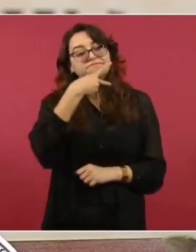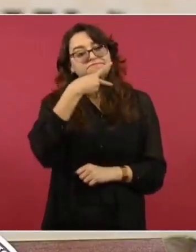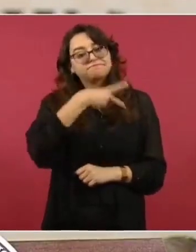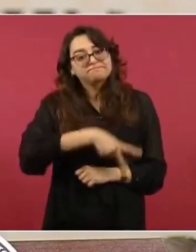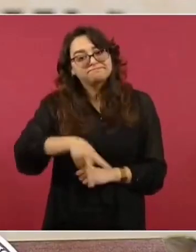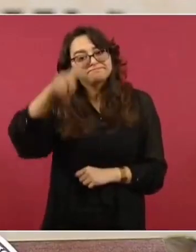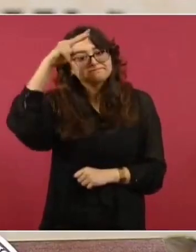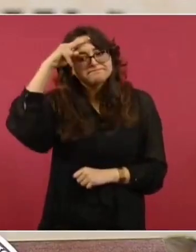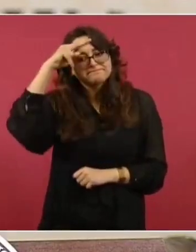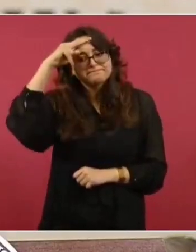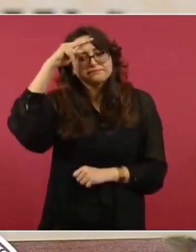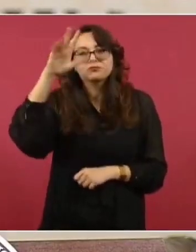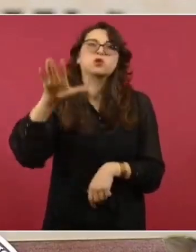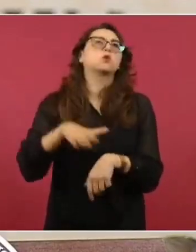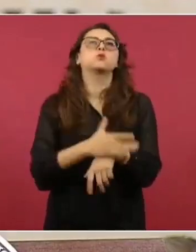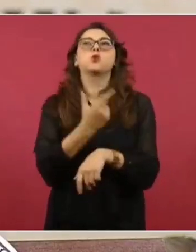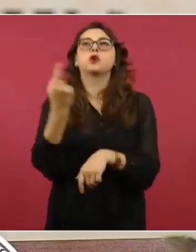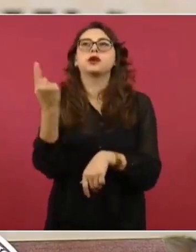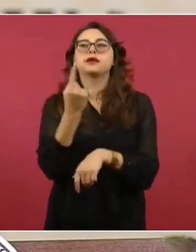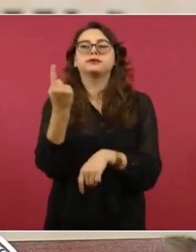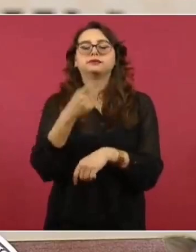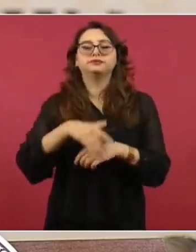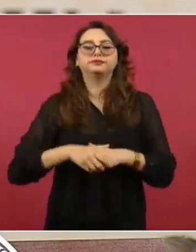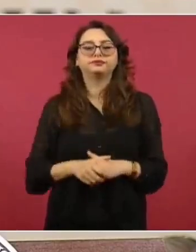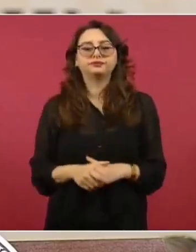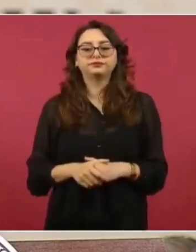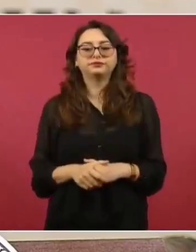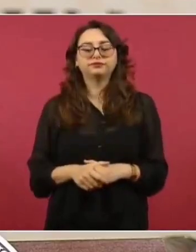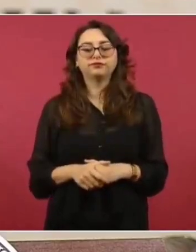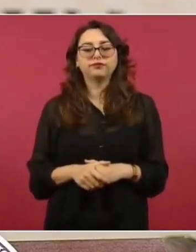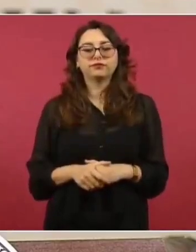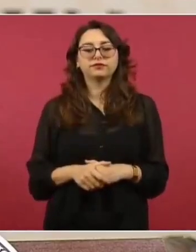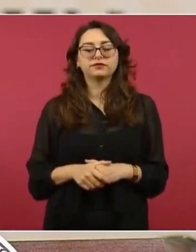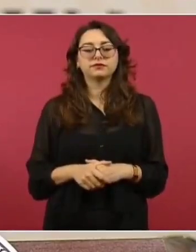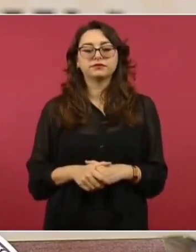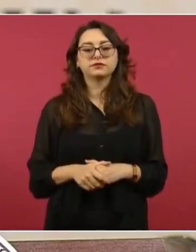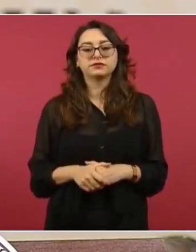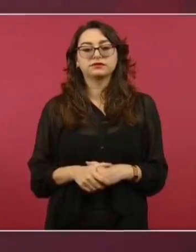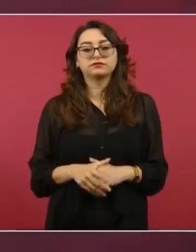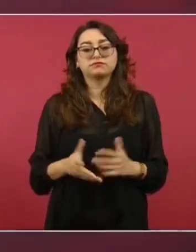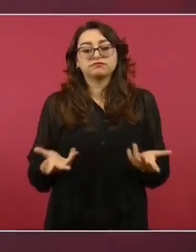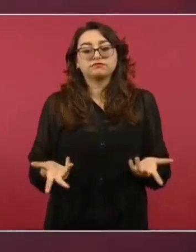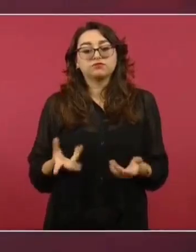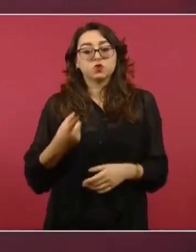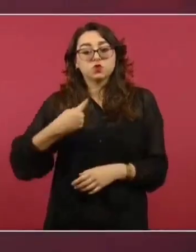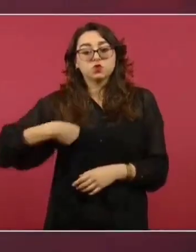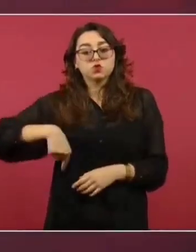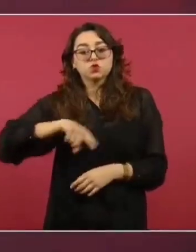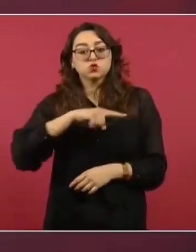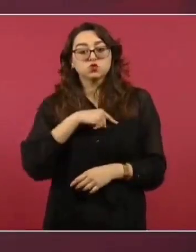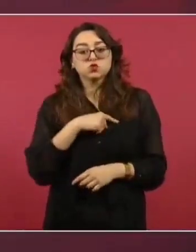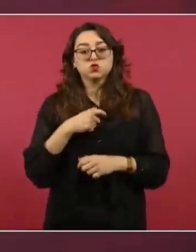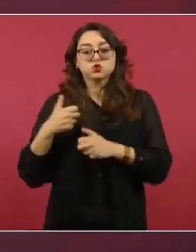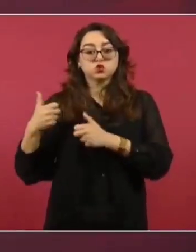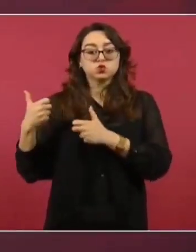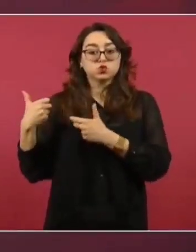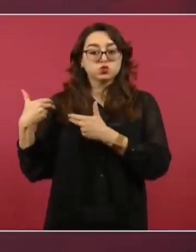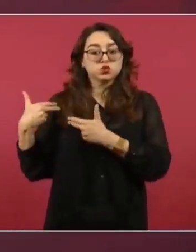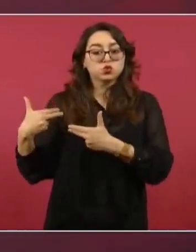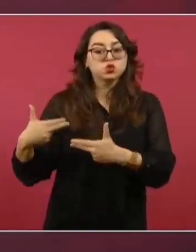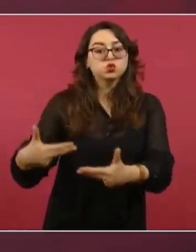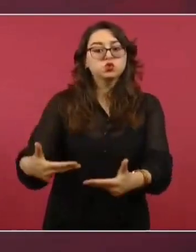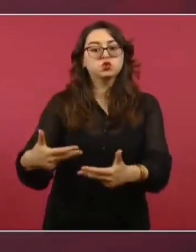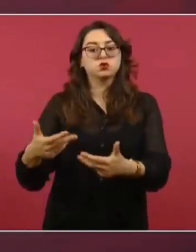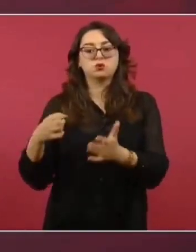que nuestras civilizaciones de las que provenimos, como puede ser la civilización maya,